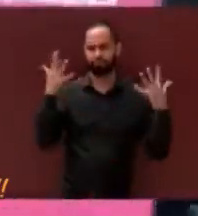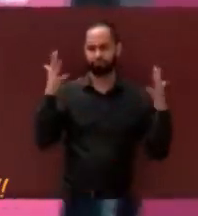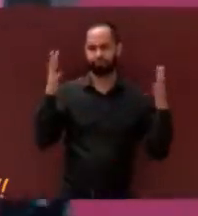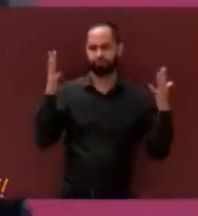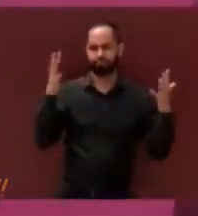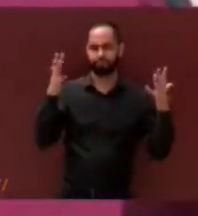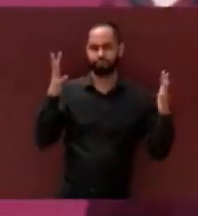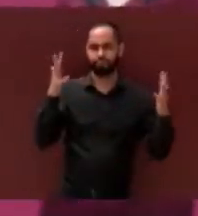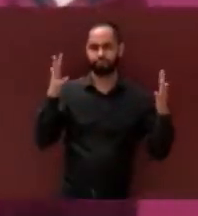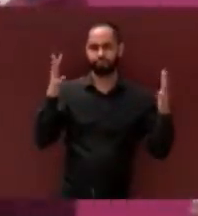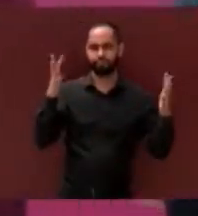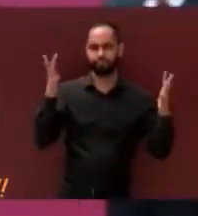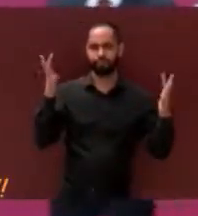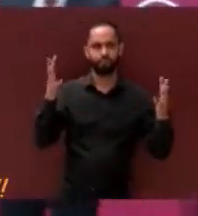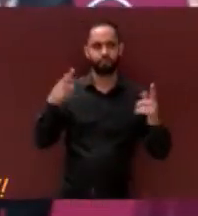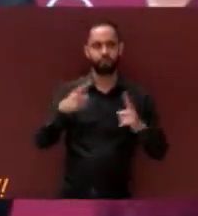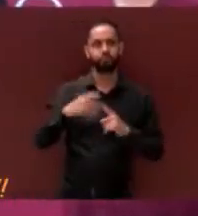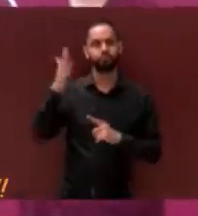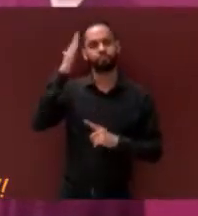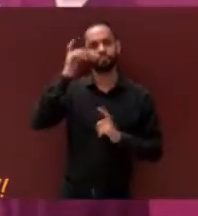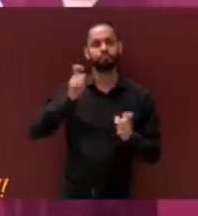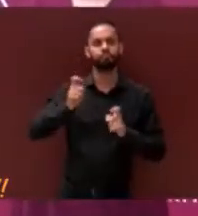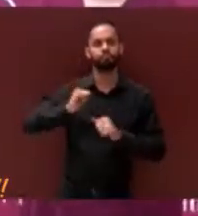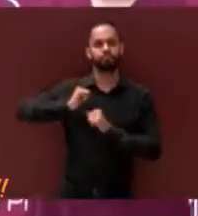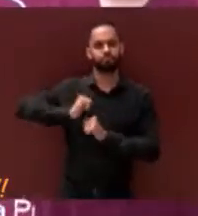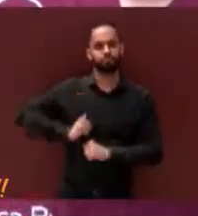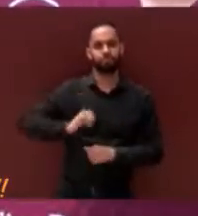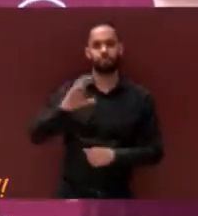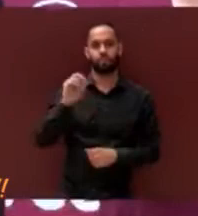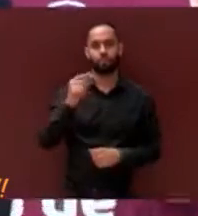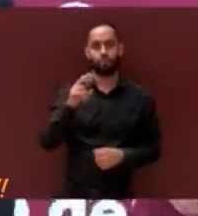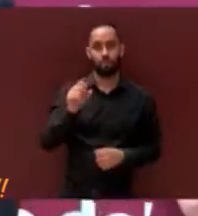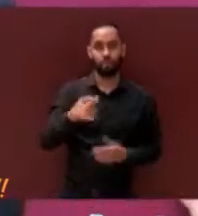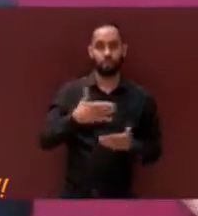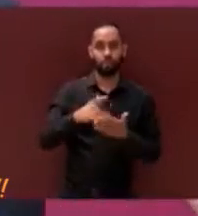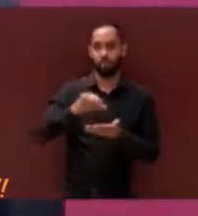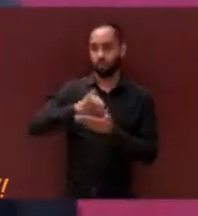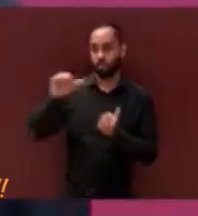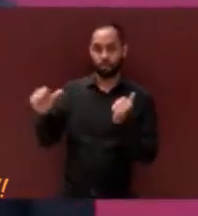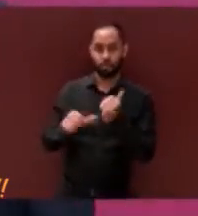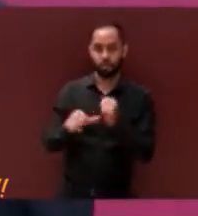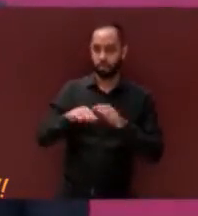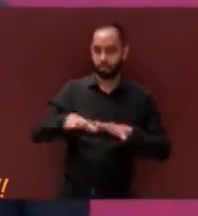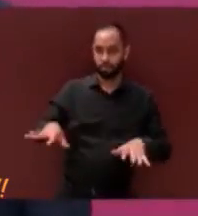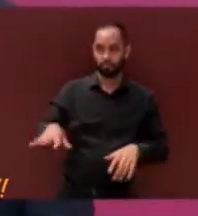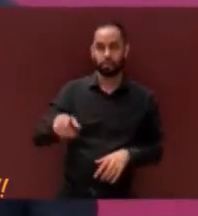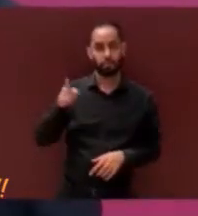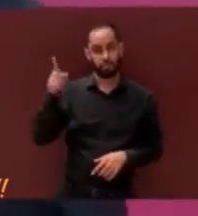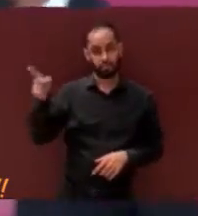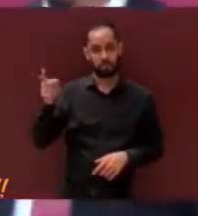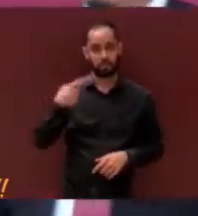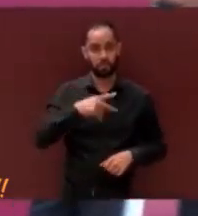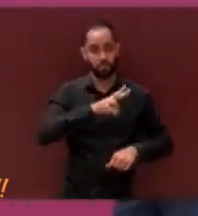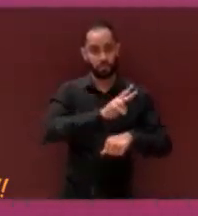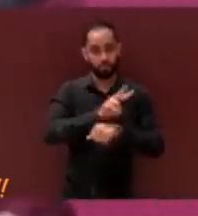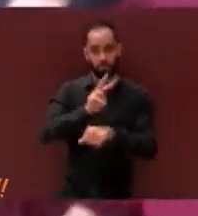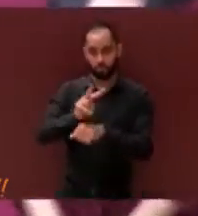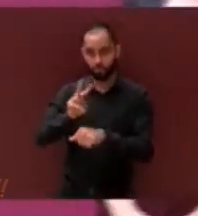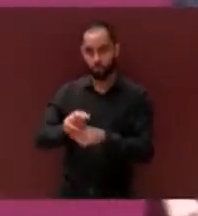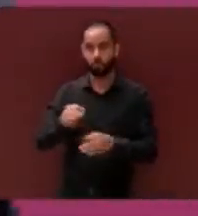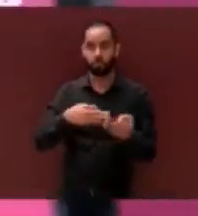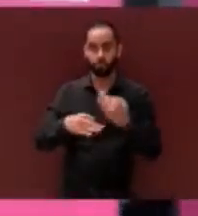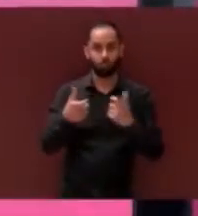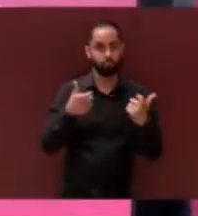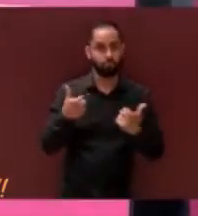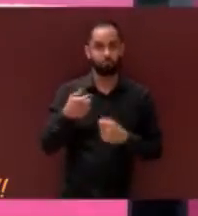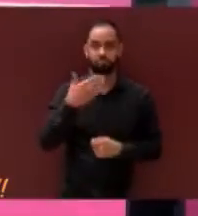Quien está al frente de la dirección de Contraloría, a quien a través de la Subdirección de Cuenta Pública y la Subdirección de Supervisión de Obra y Concesiones,